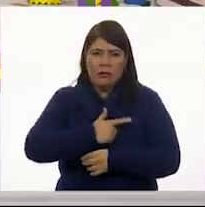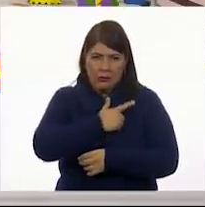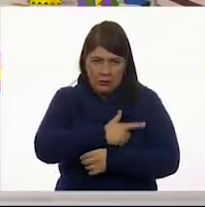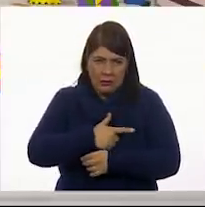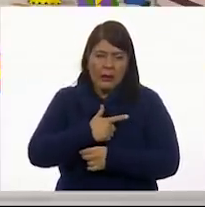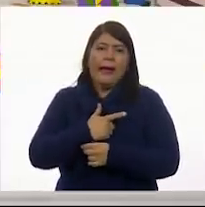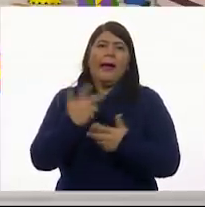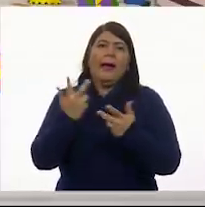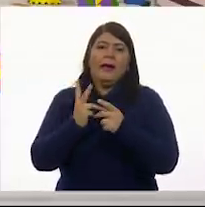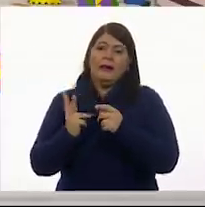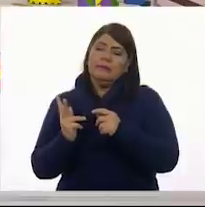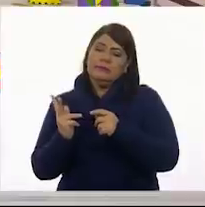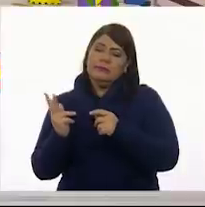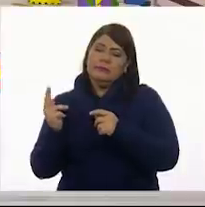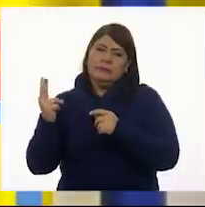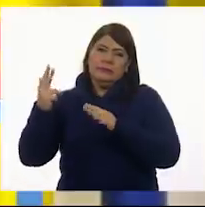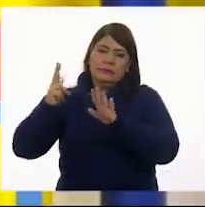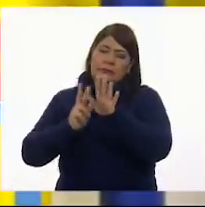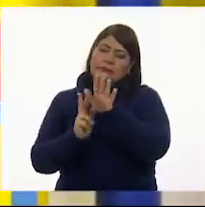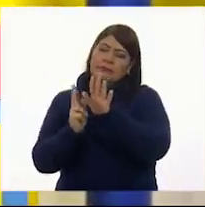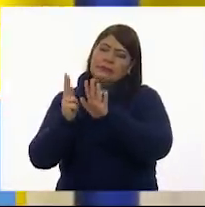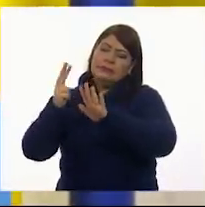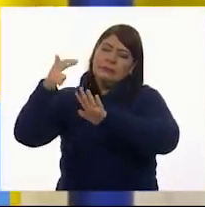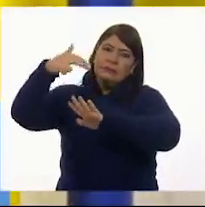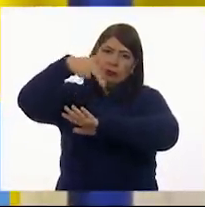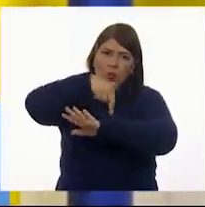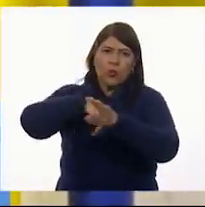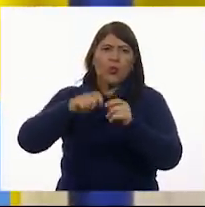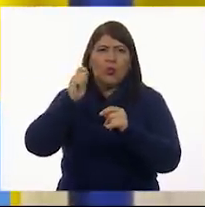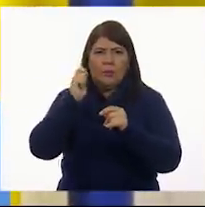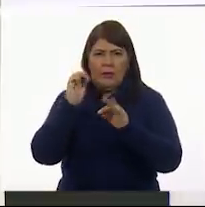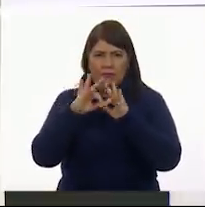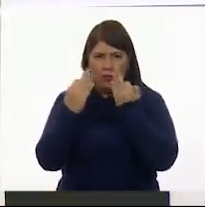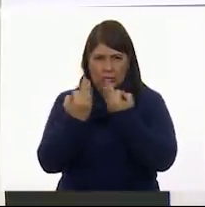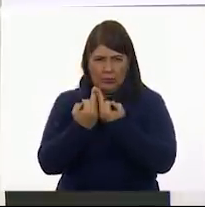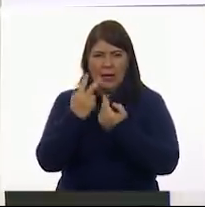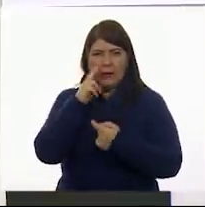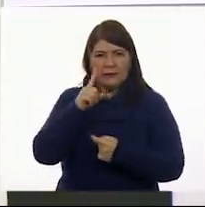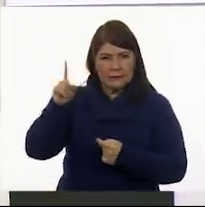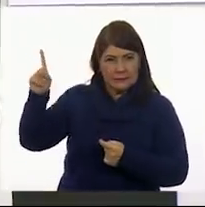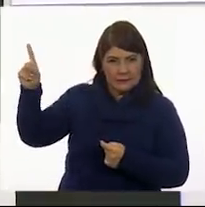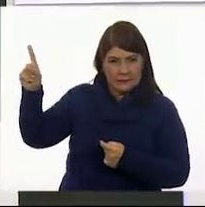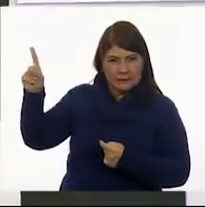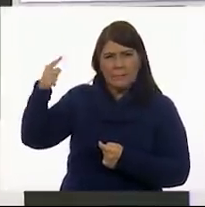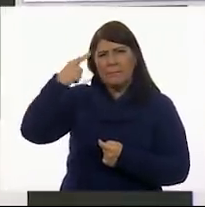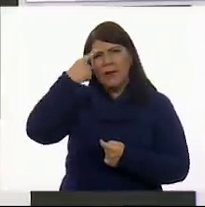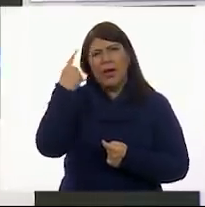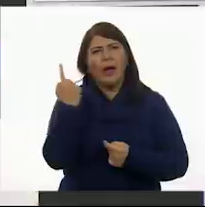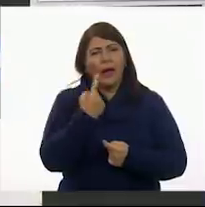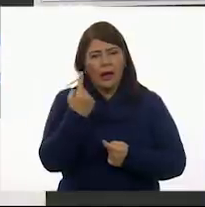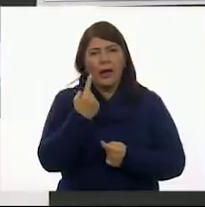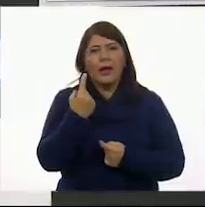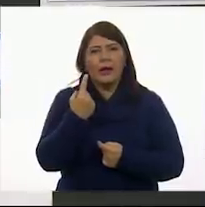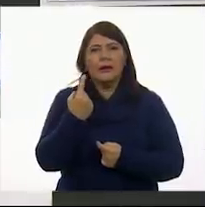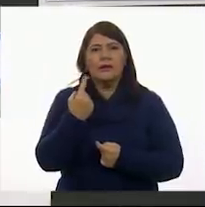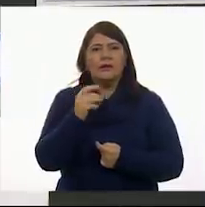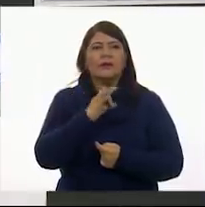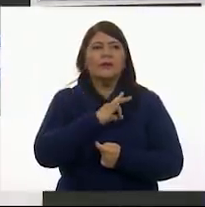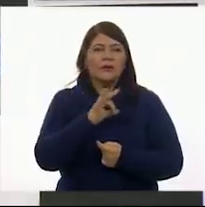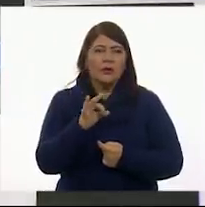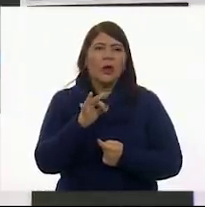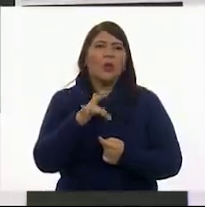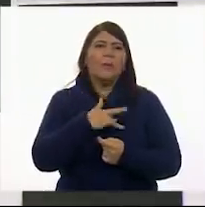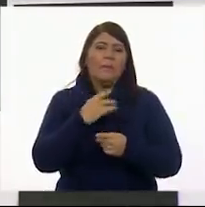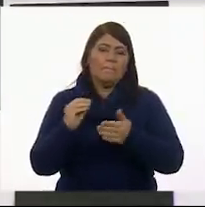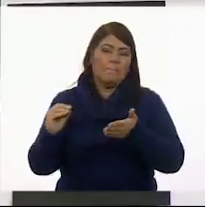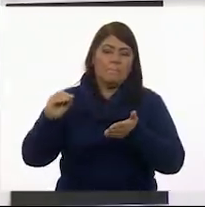van a recortar el contorno. El contorno para que puedan rellenar con algún